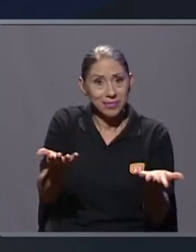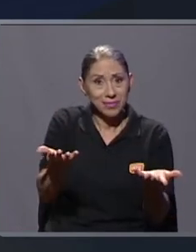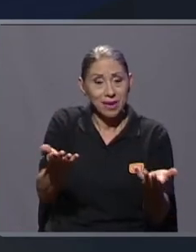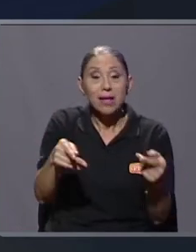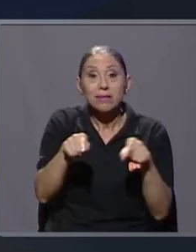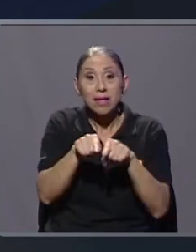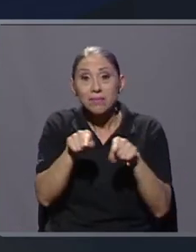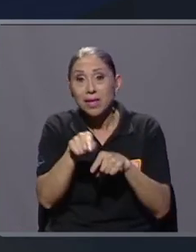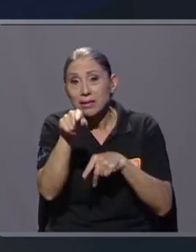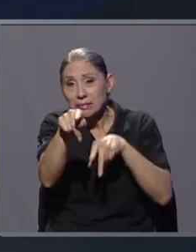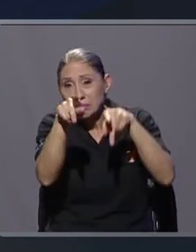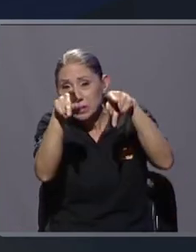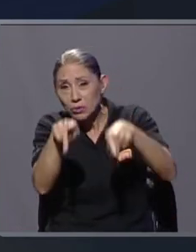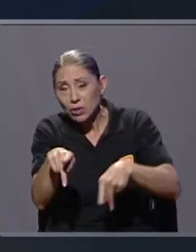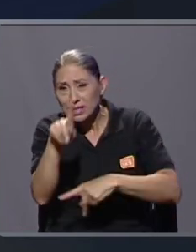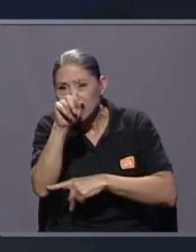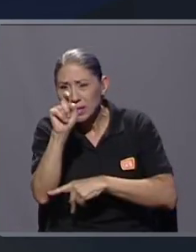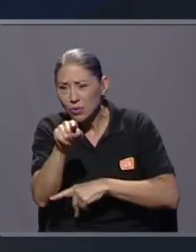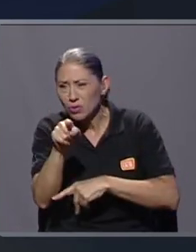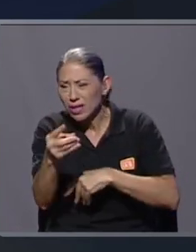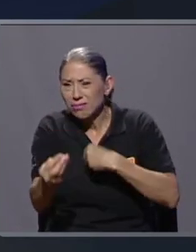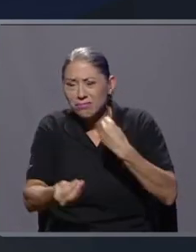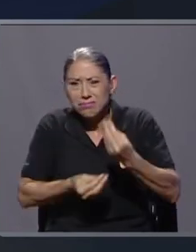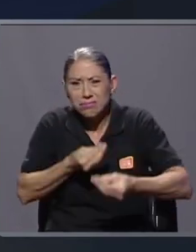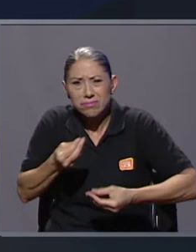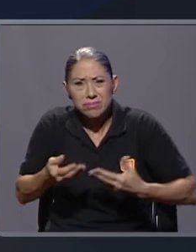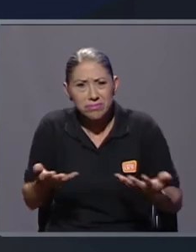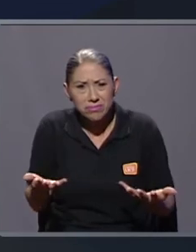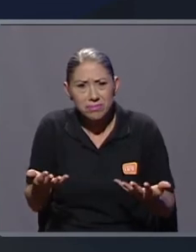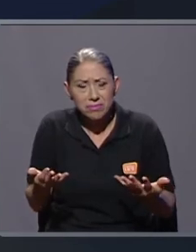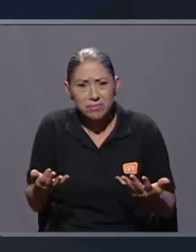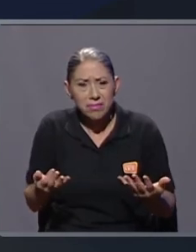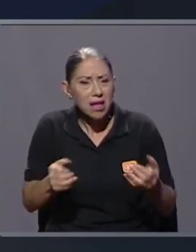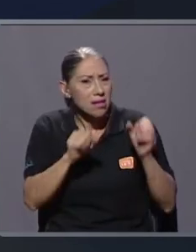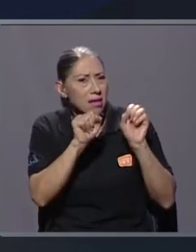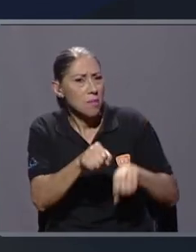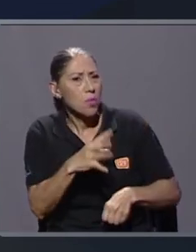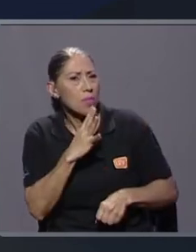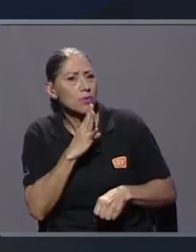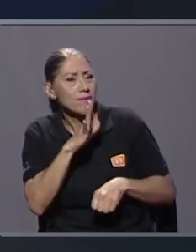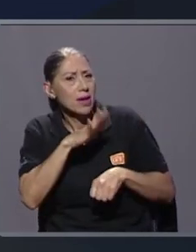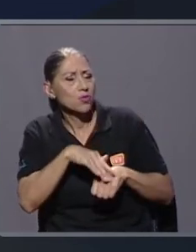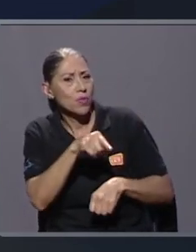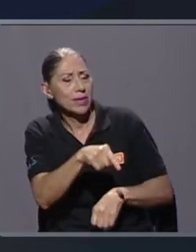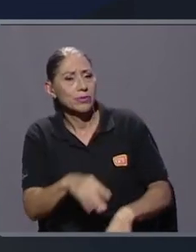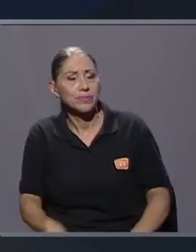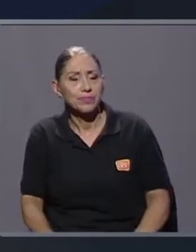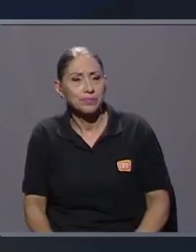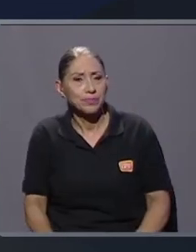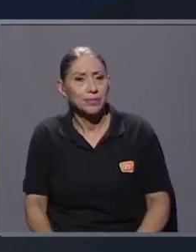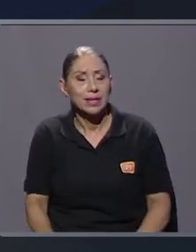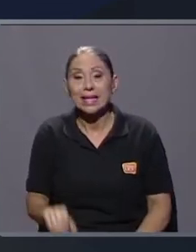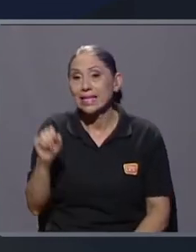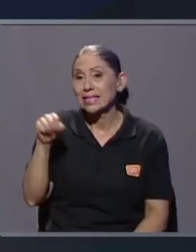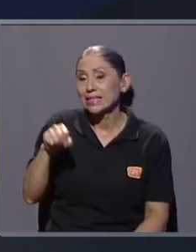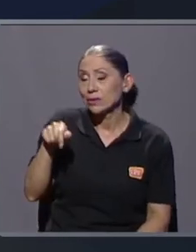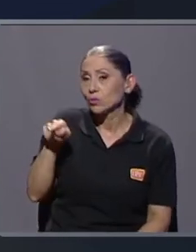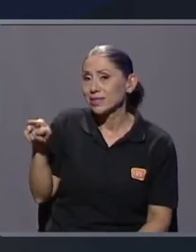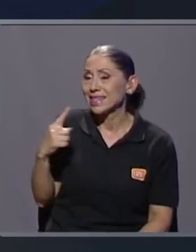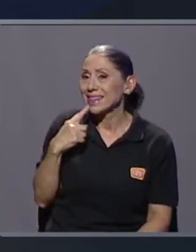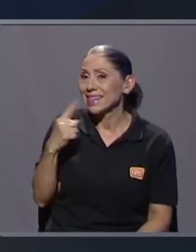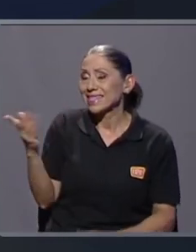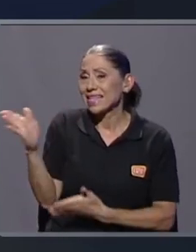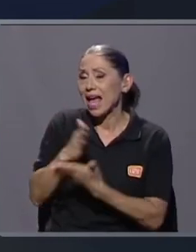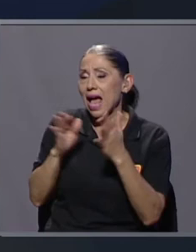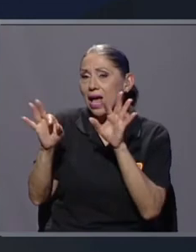pregunta si tienen sentido. ¿Qué podemos profundizar con respecto a esto? Sí, Guillermo, decís algo sumamente